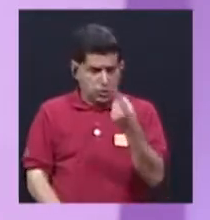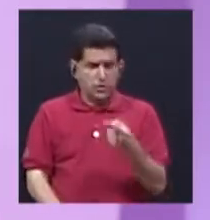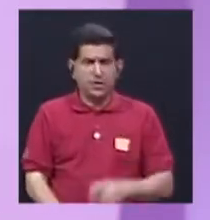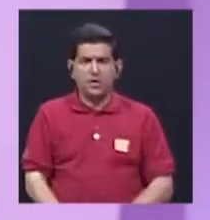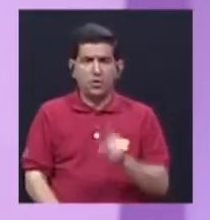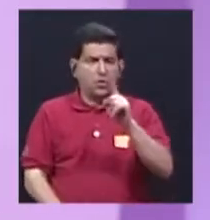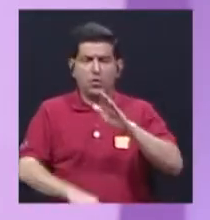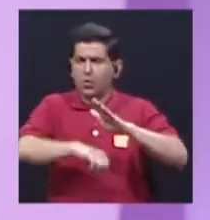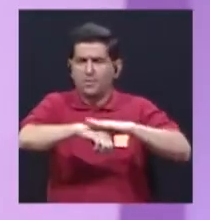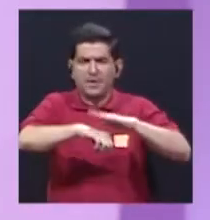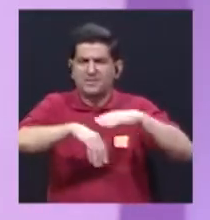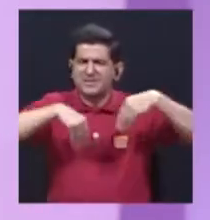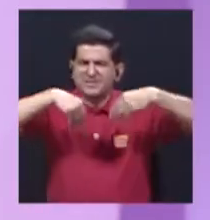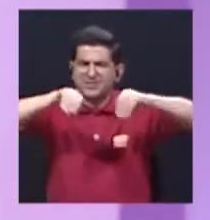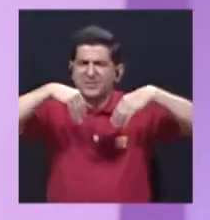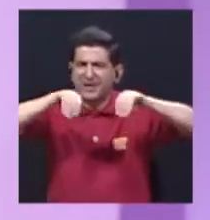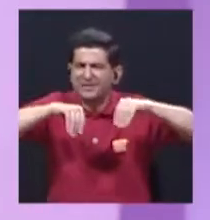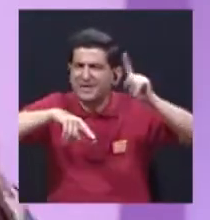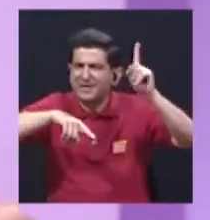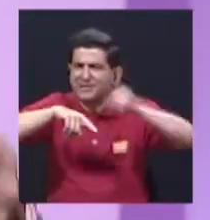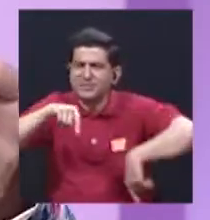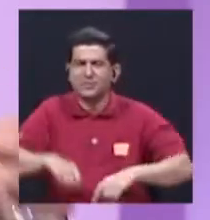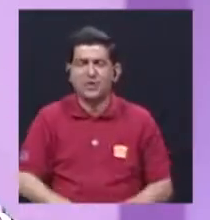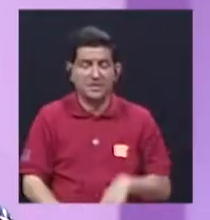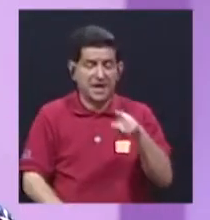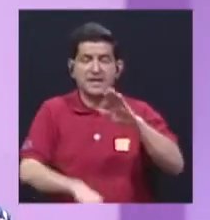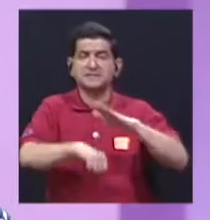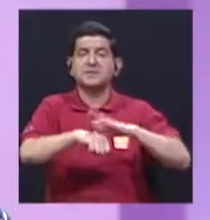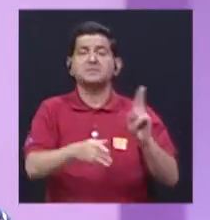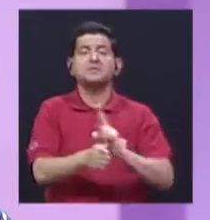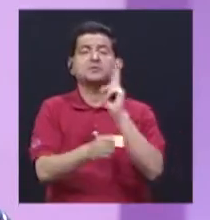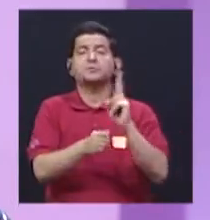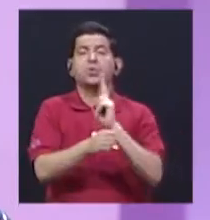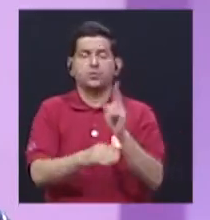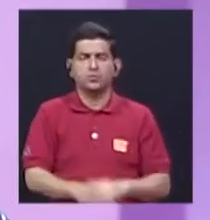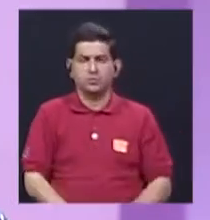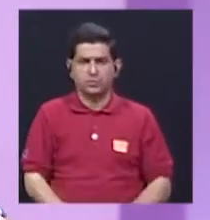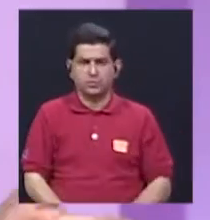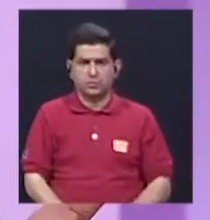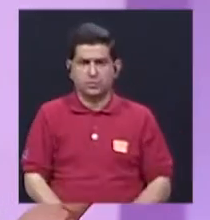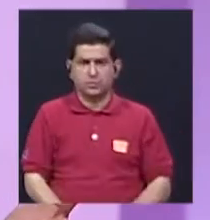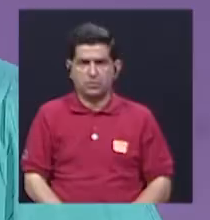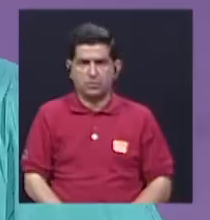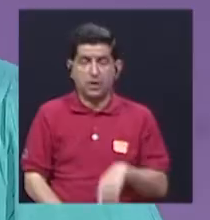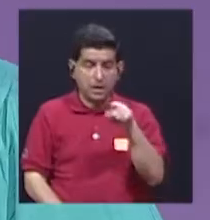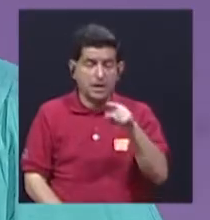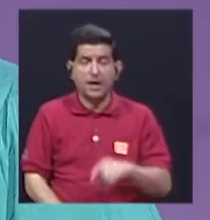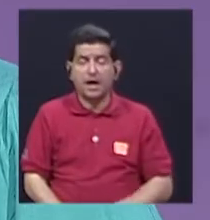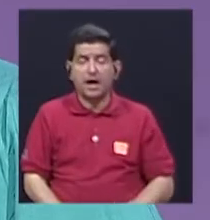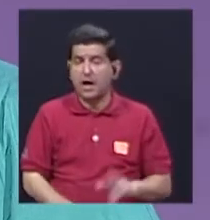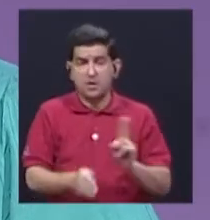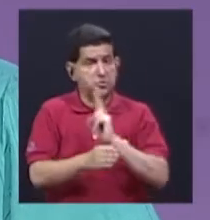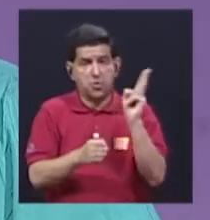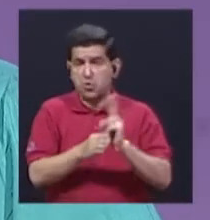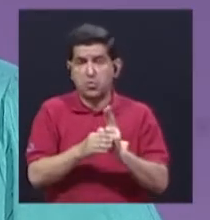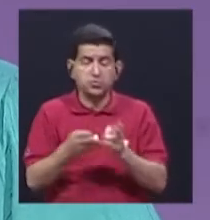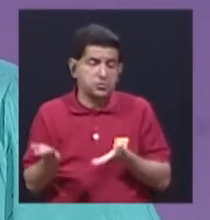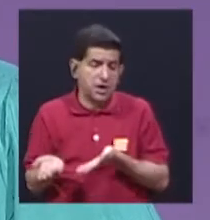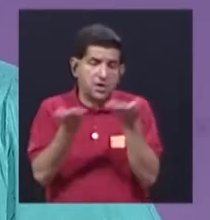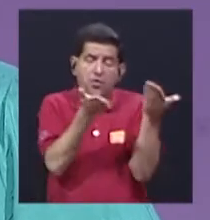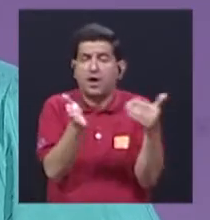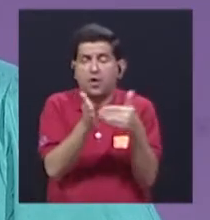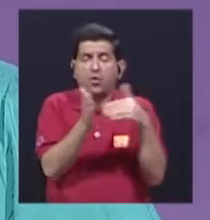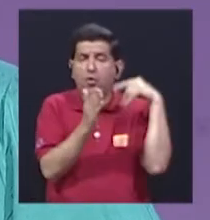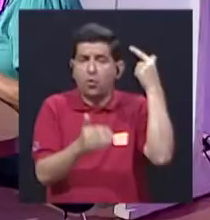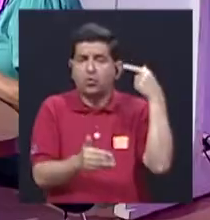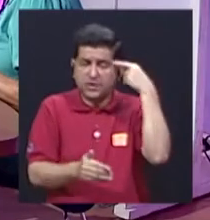concesión no se puede vender. Una concesión es un permiso de uso. Y se te lo admiten. Y claro, y si usted no lo va a usar, usted tiene que devolvérselo al